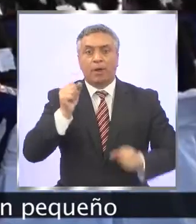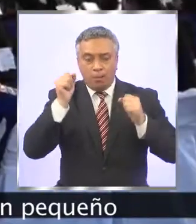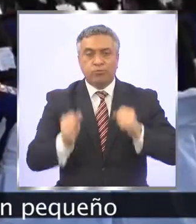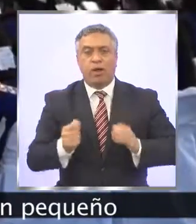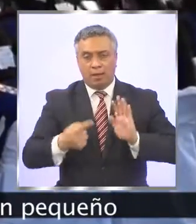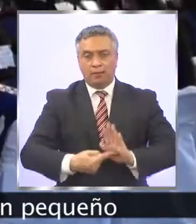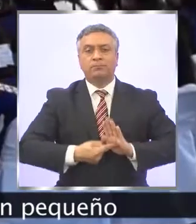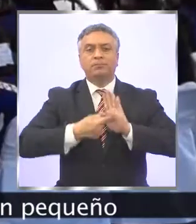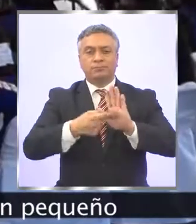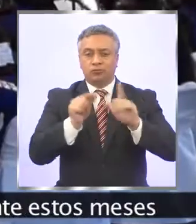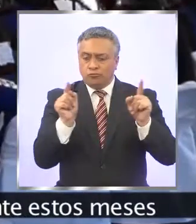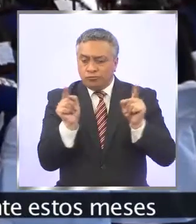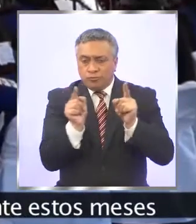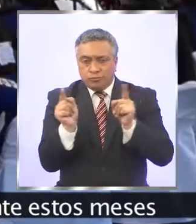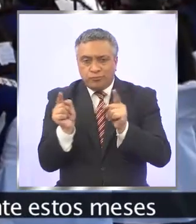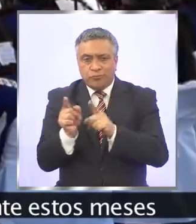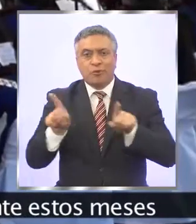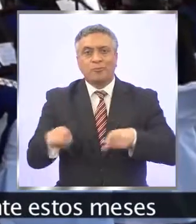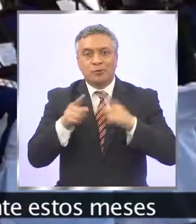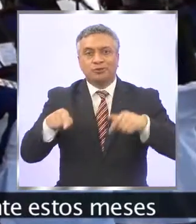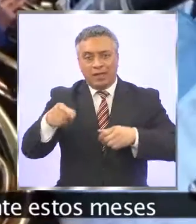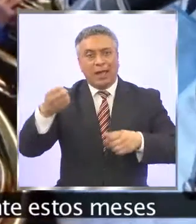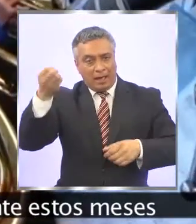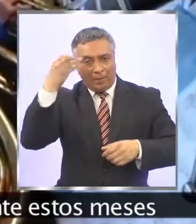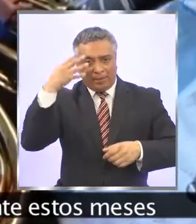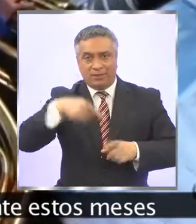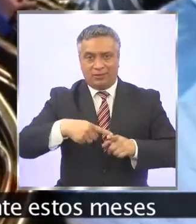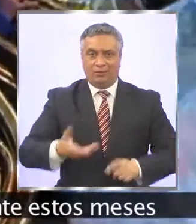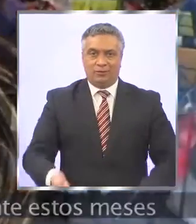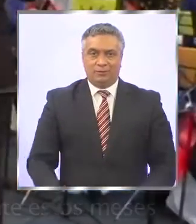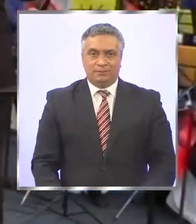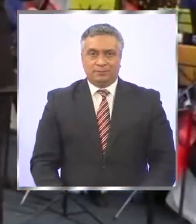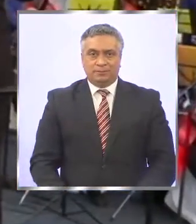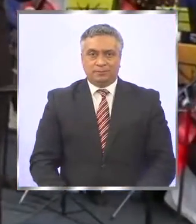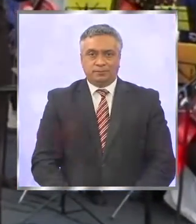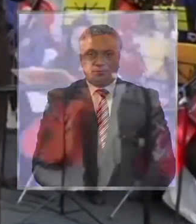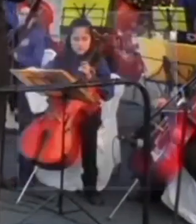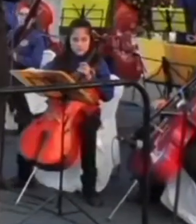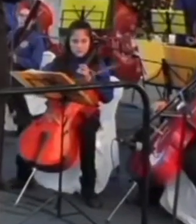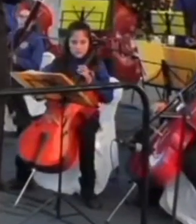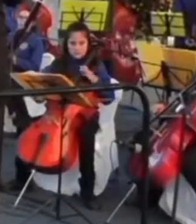diciembre puedan presentar un pequeño repertorio sobre lo aprendido durante estos meses.